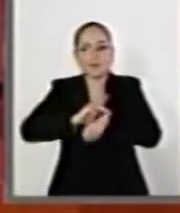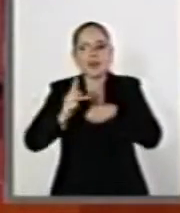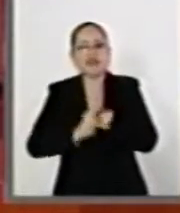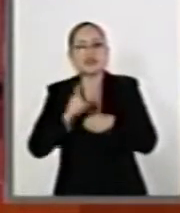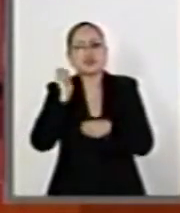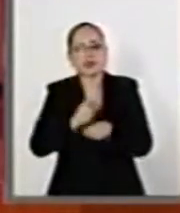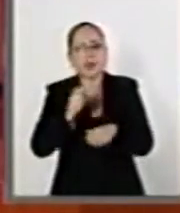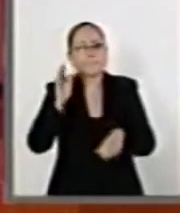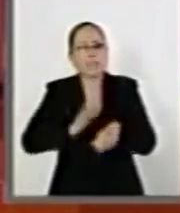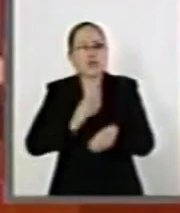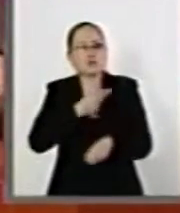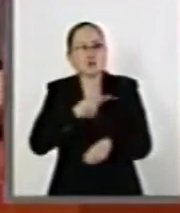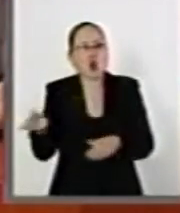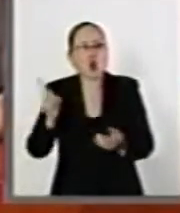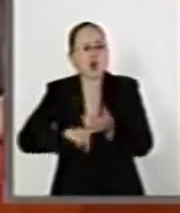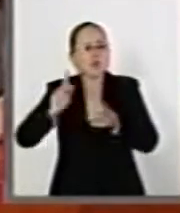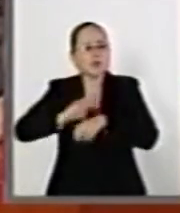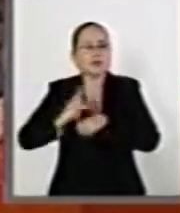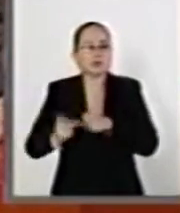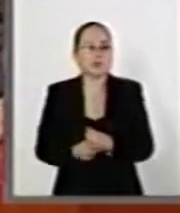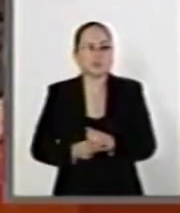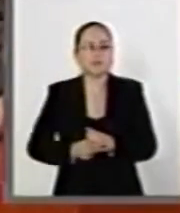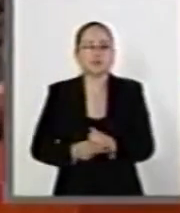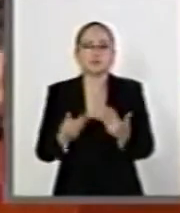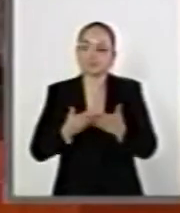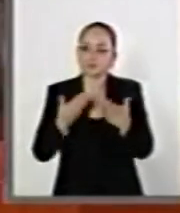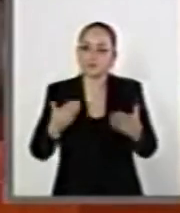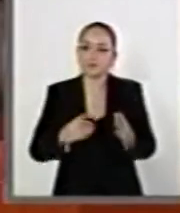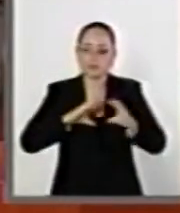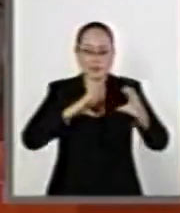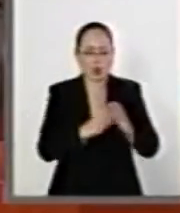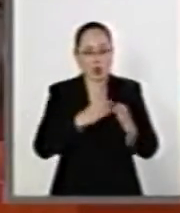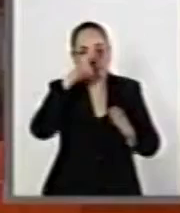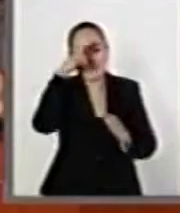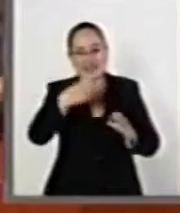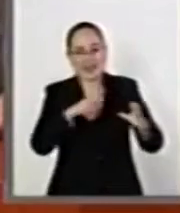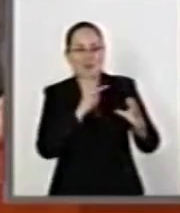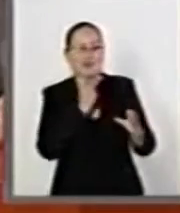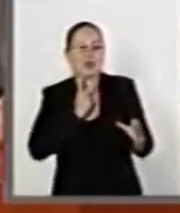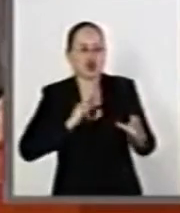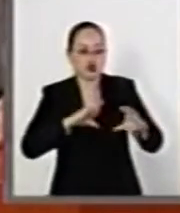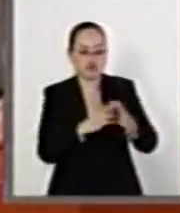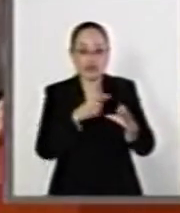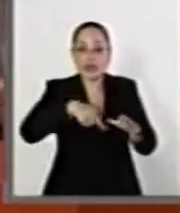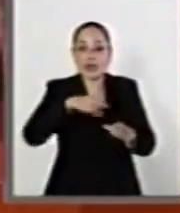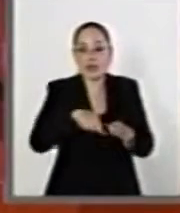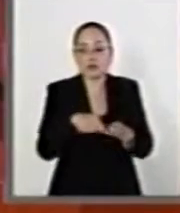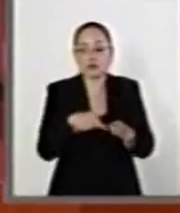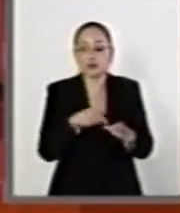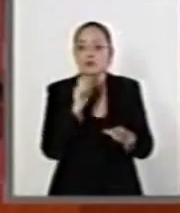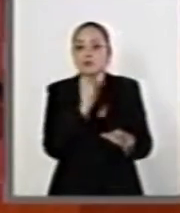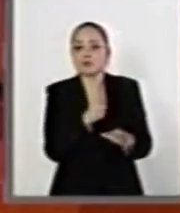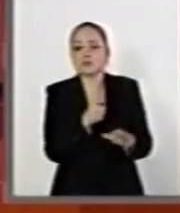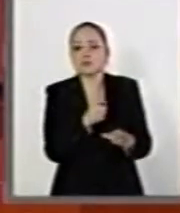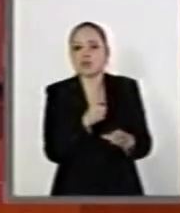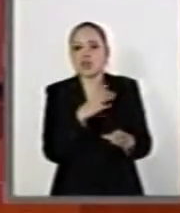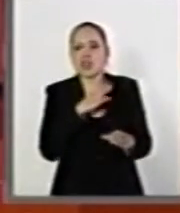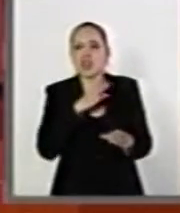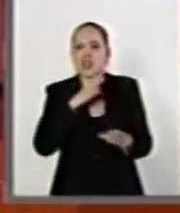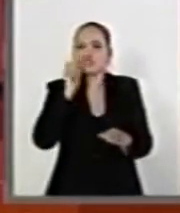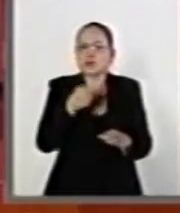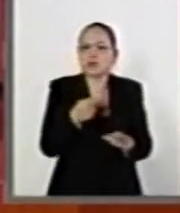pobres. Y hasta ahora el Fondo Mexicano del Petróleo ha sido un cascarón